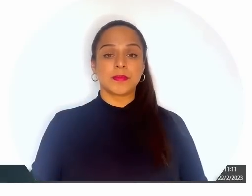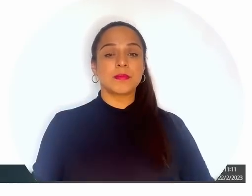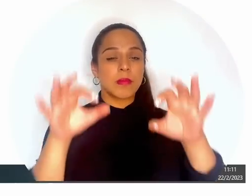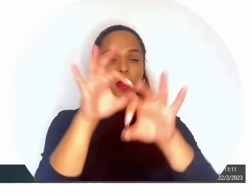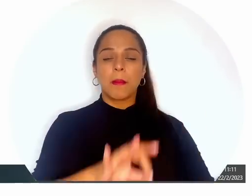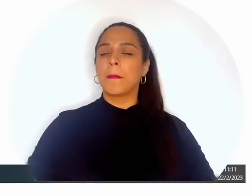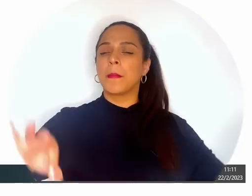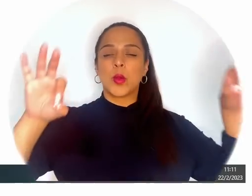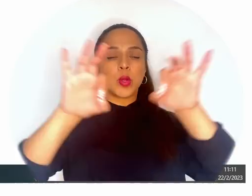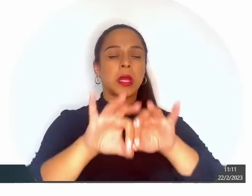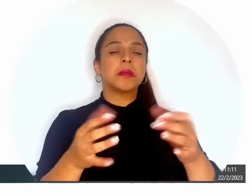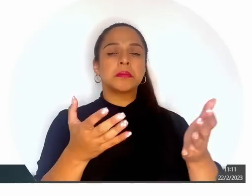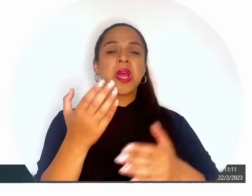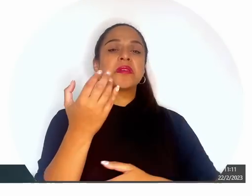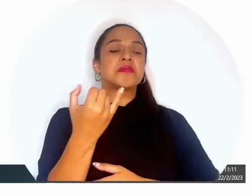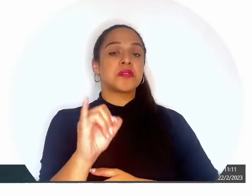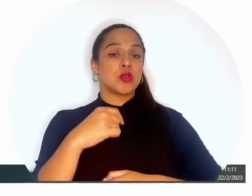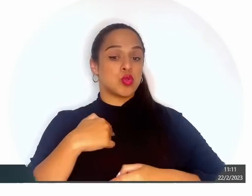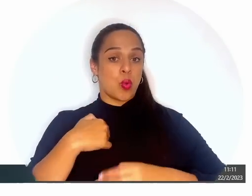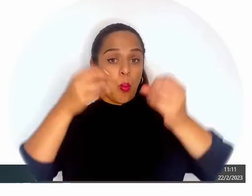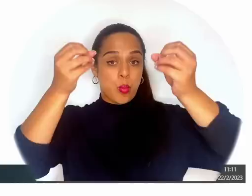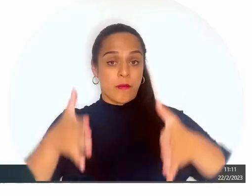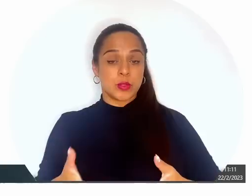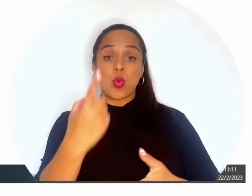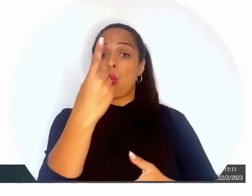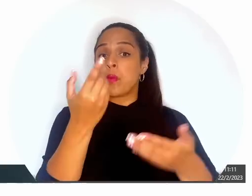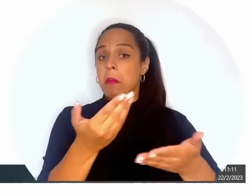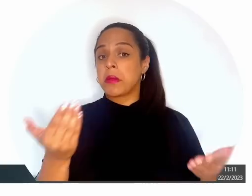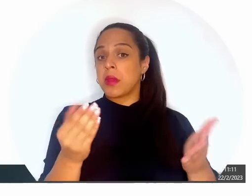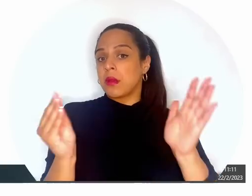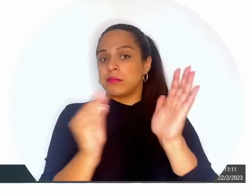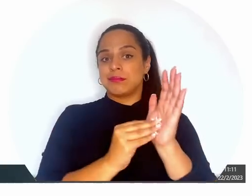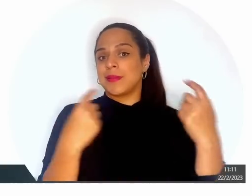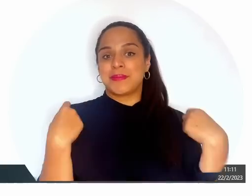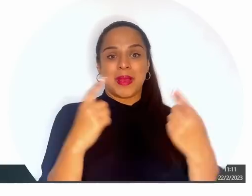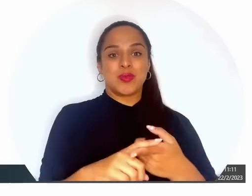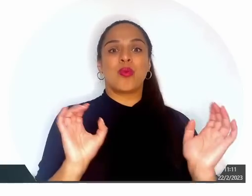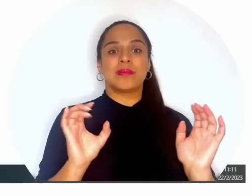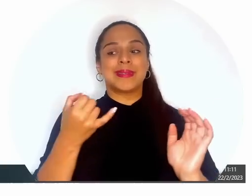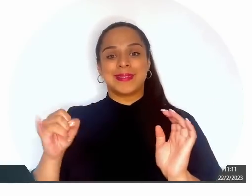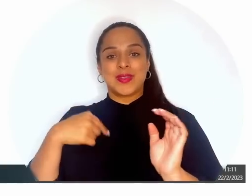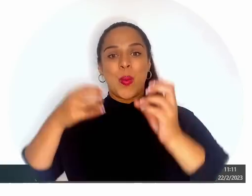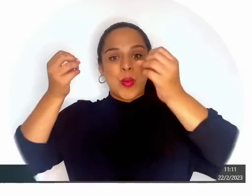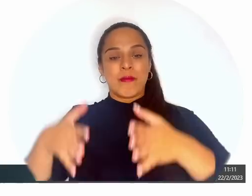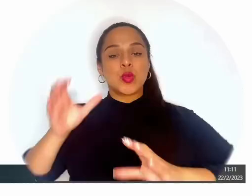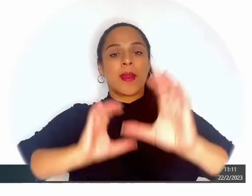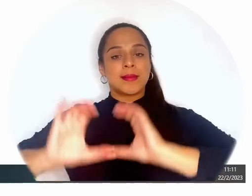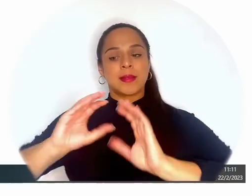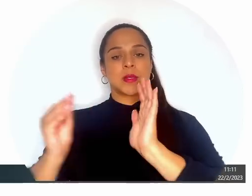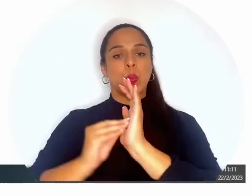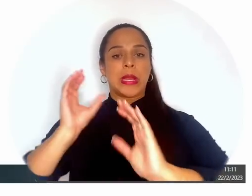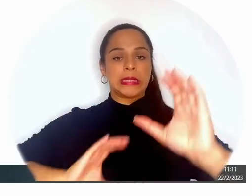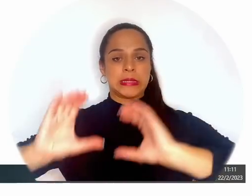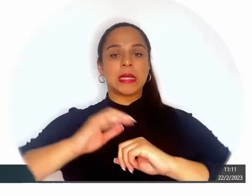Importante, si solo es una materia, la que brindamos, nada más ponemos español. Si es ciencias, solo ciencias. En el caso de año, vamos